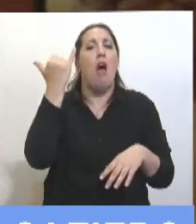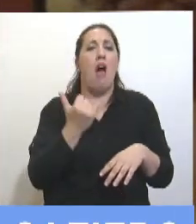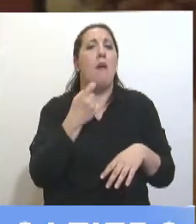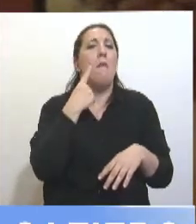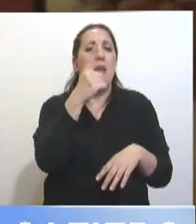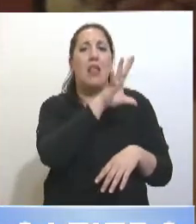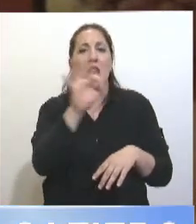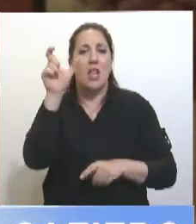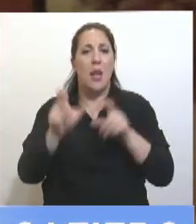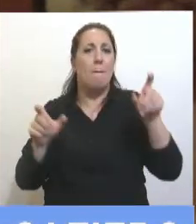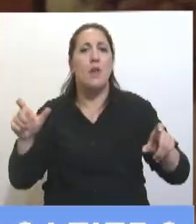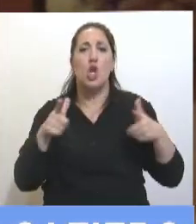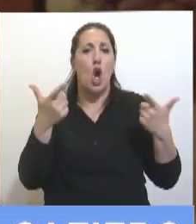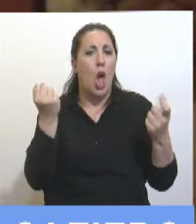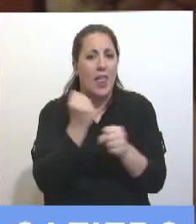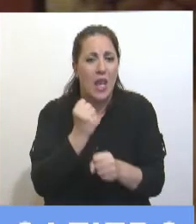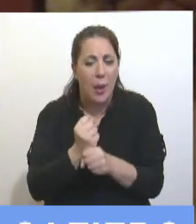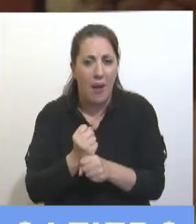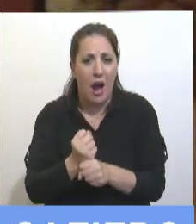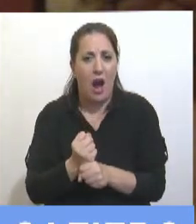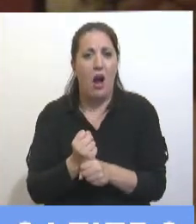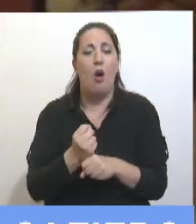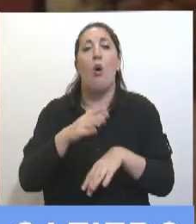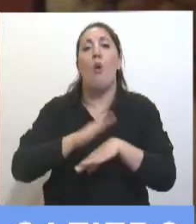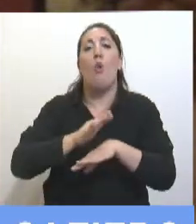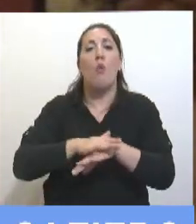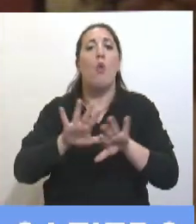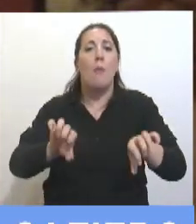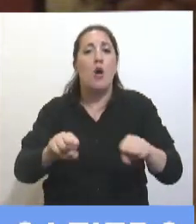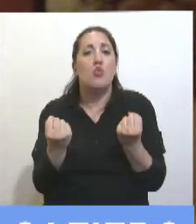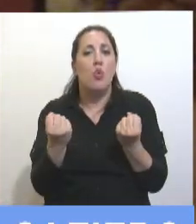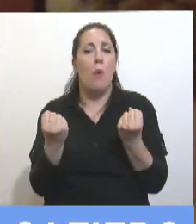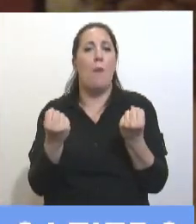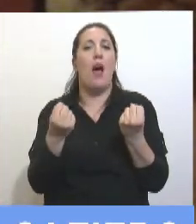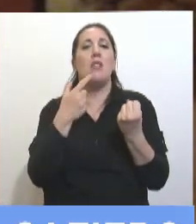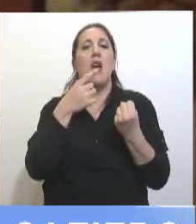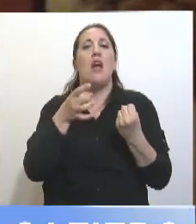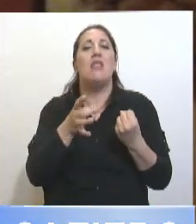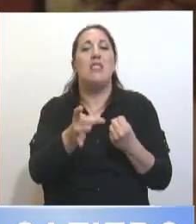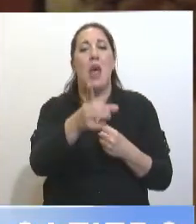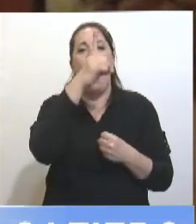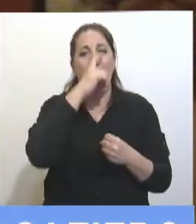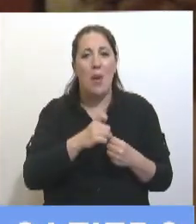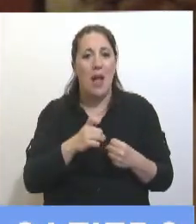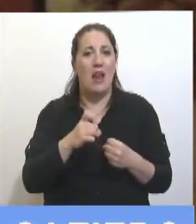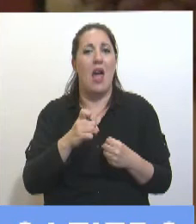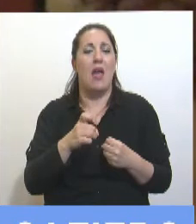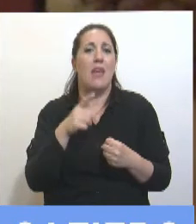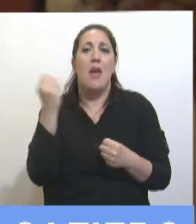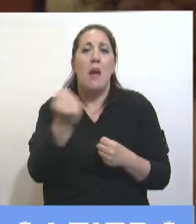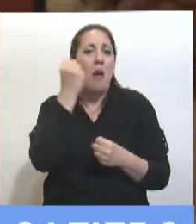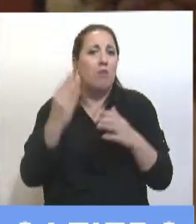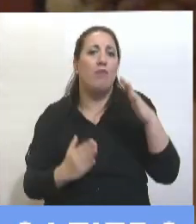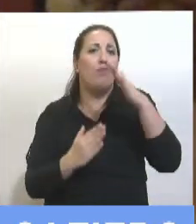que se están quedando sin trabajo por la suspensión de la reactivación del ferrocarril Belgrano, que es fundamental